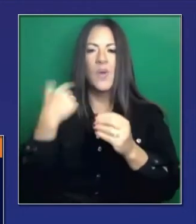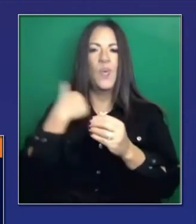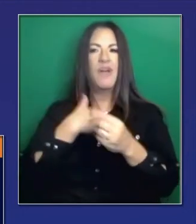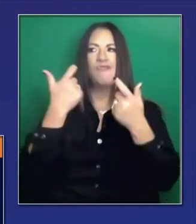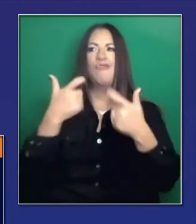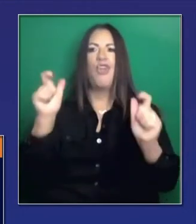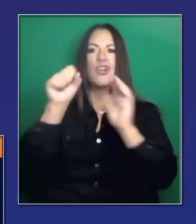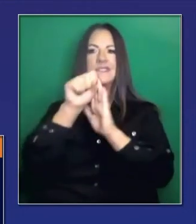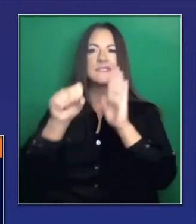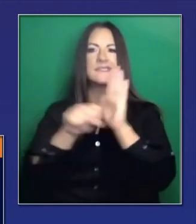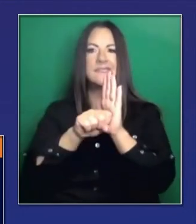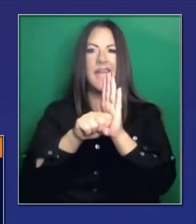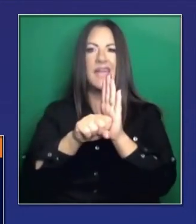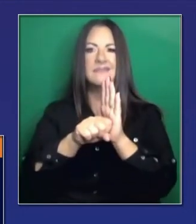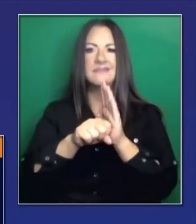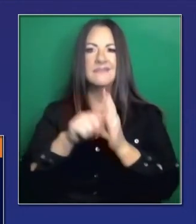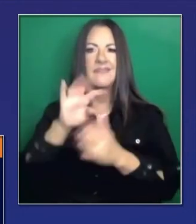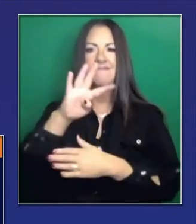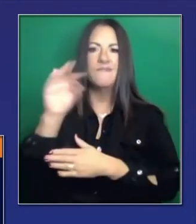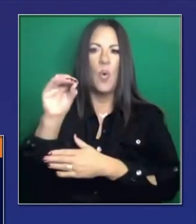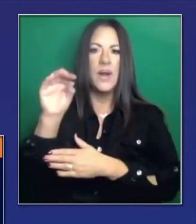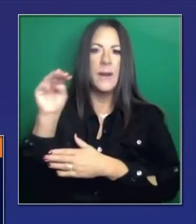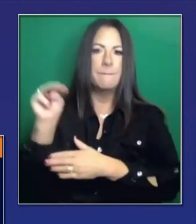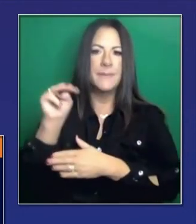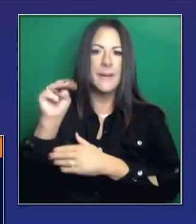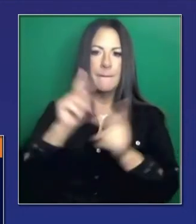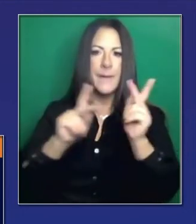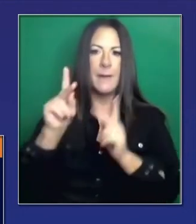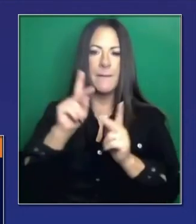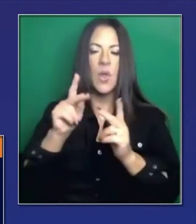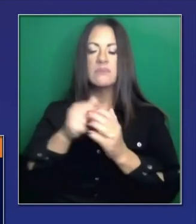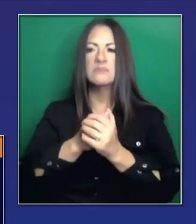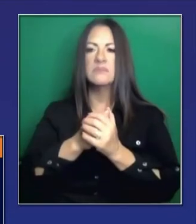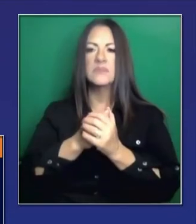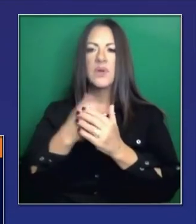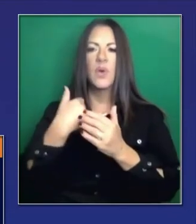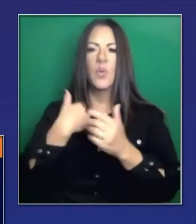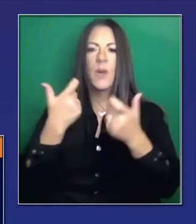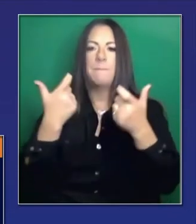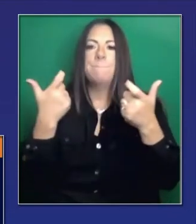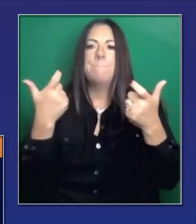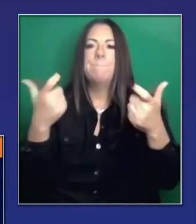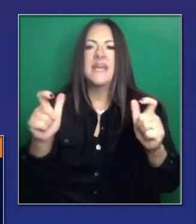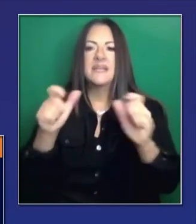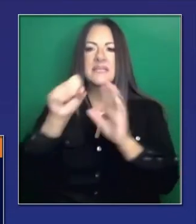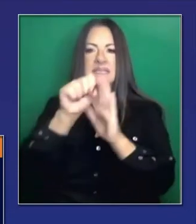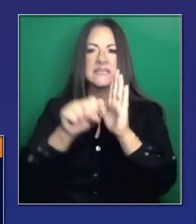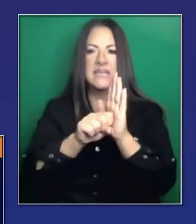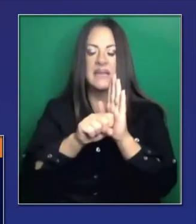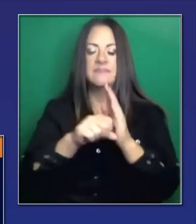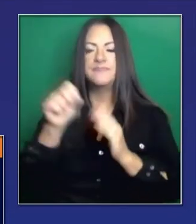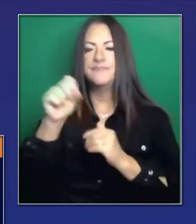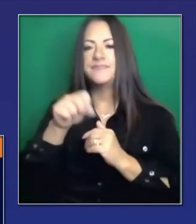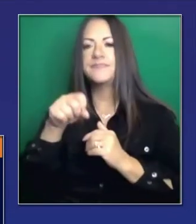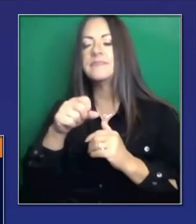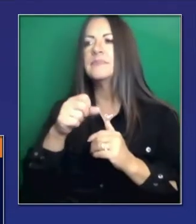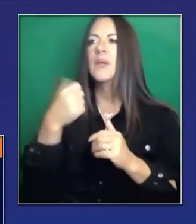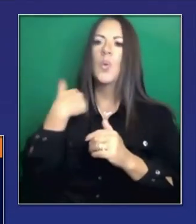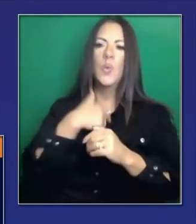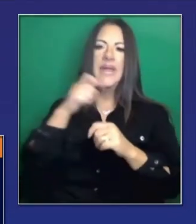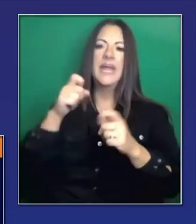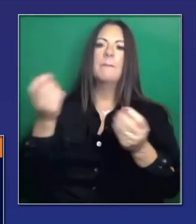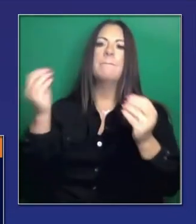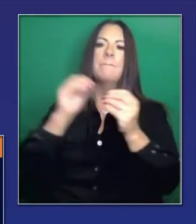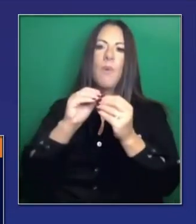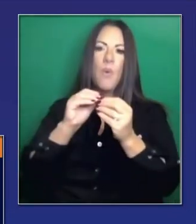Este estado. es enorme. Es una oportunidad. logística. Realmente. Y esta oportunidad.